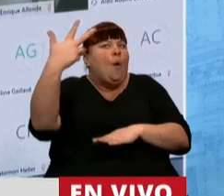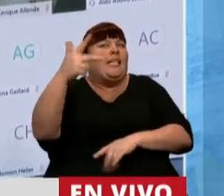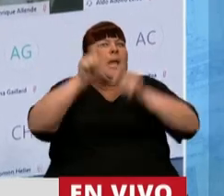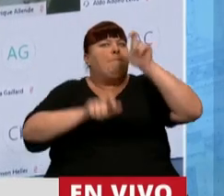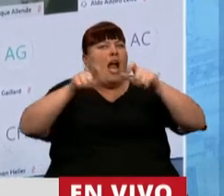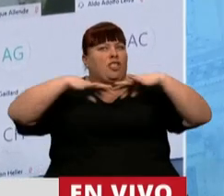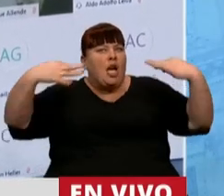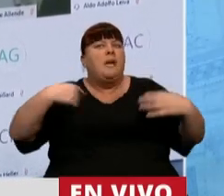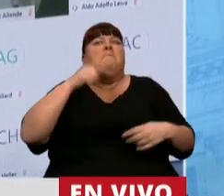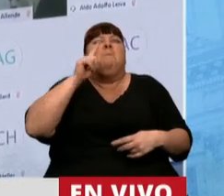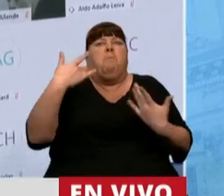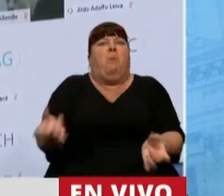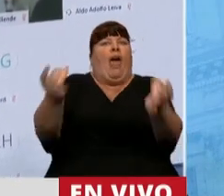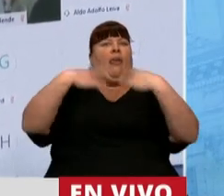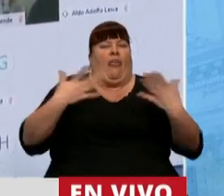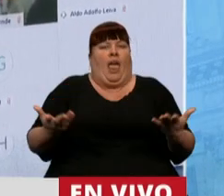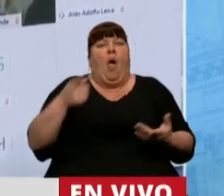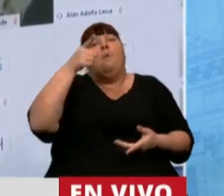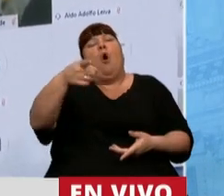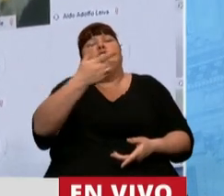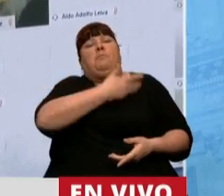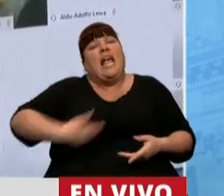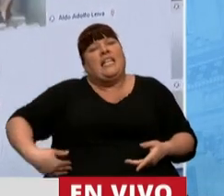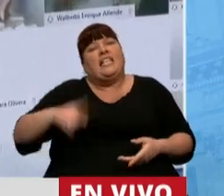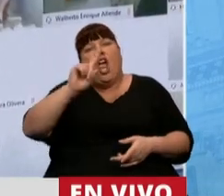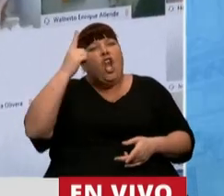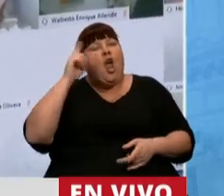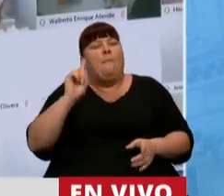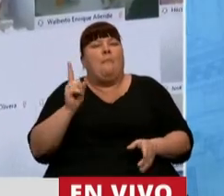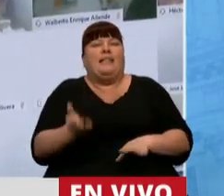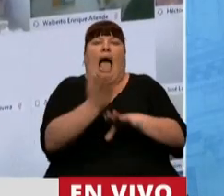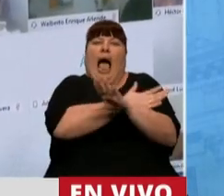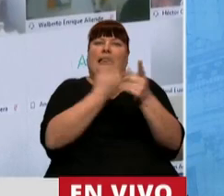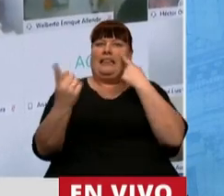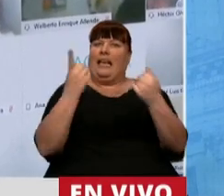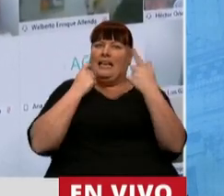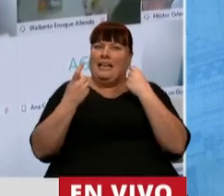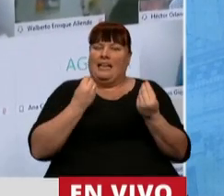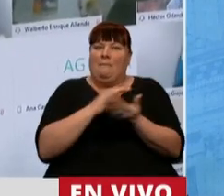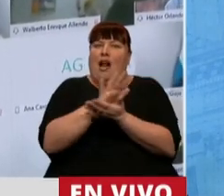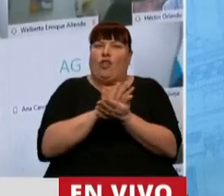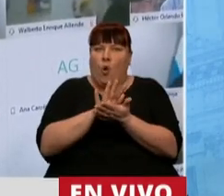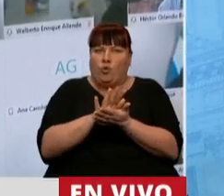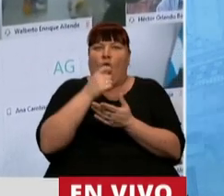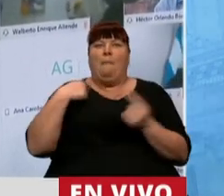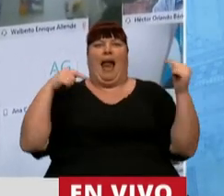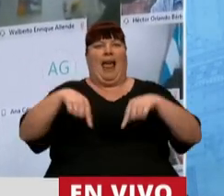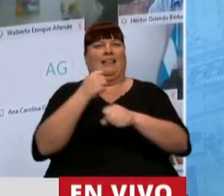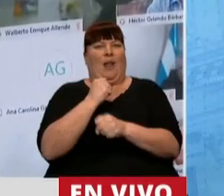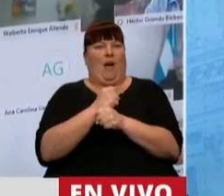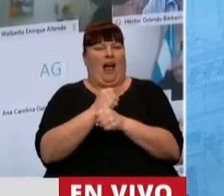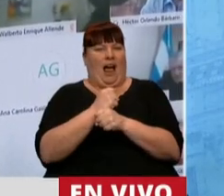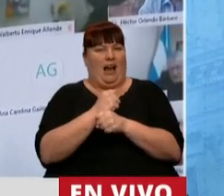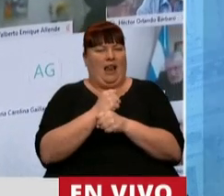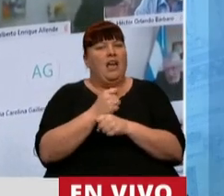ciudadanos corriendo riesgos porque usted, Presidente, no tomó los recaudos del caso para que pudiéramos funcionar.